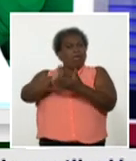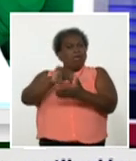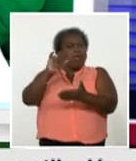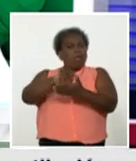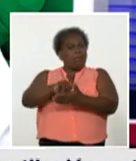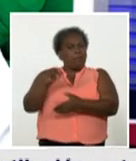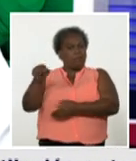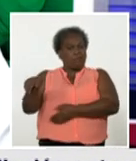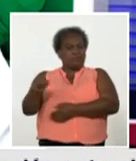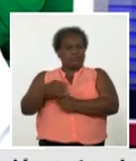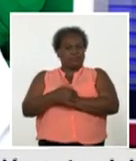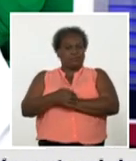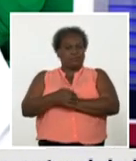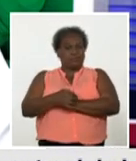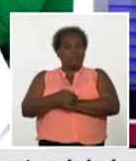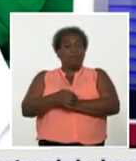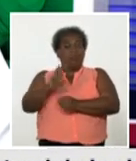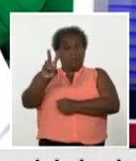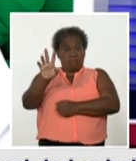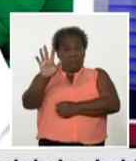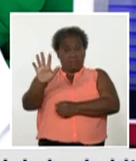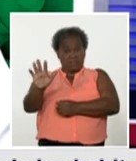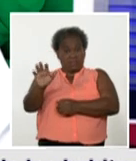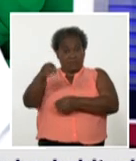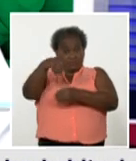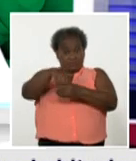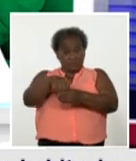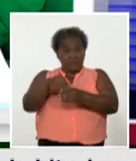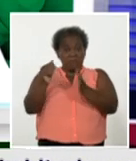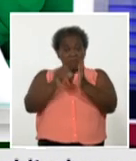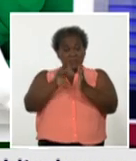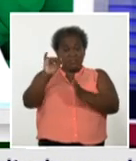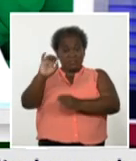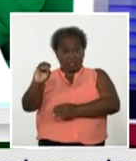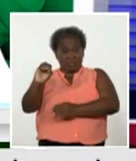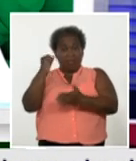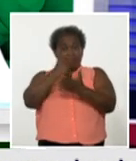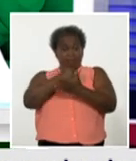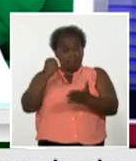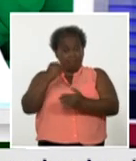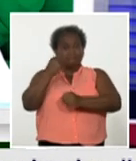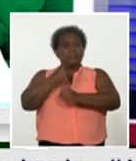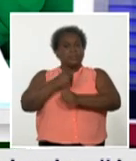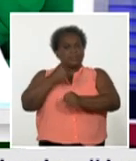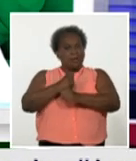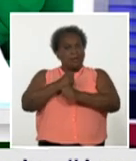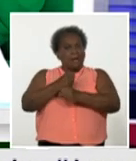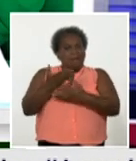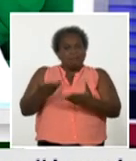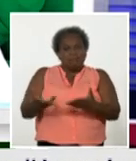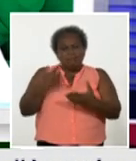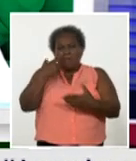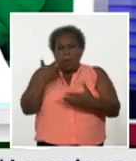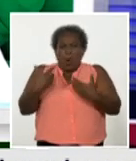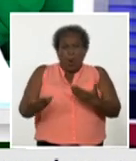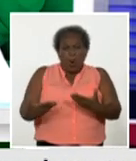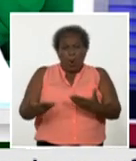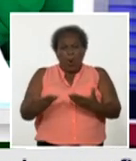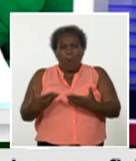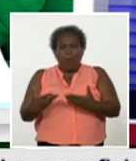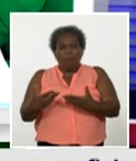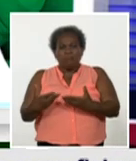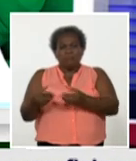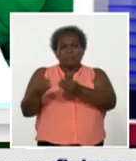En 25 de los 1.060 casos diagnosticados se trabaja para poder precisar la fuente de infección.